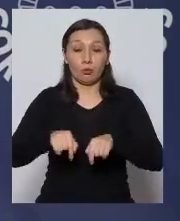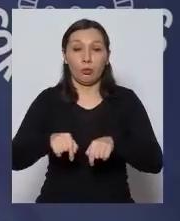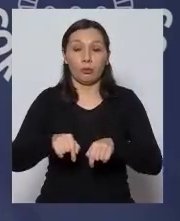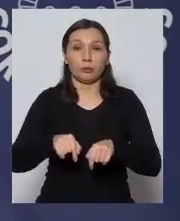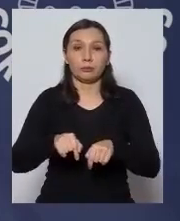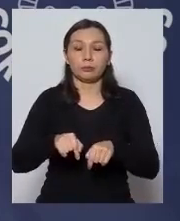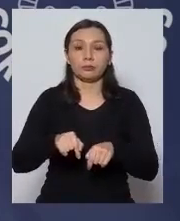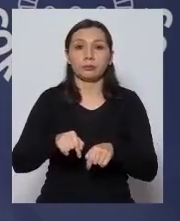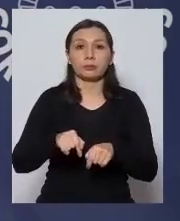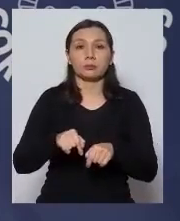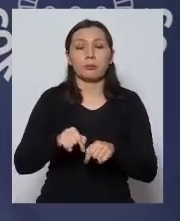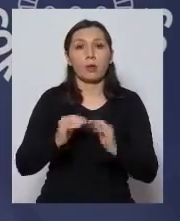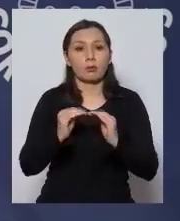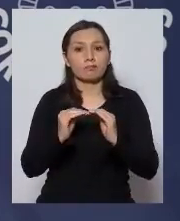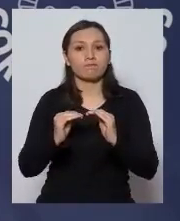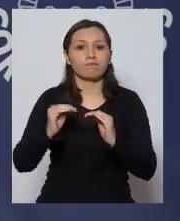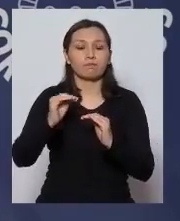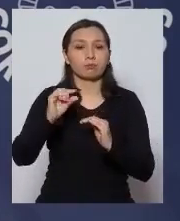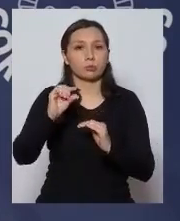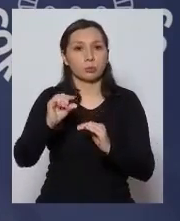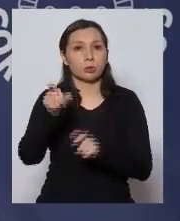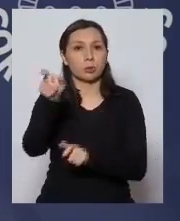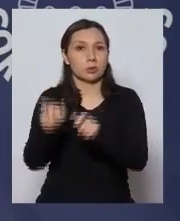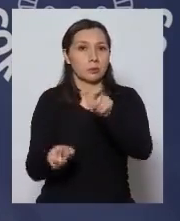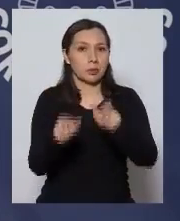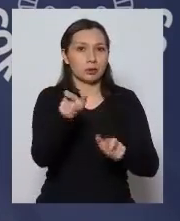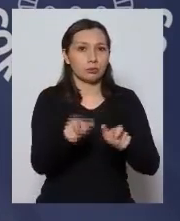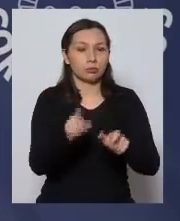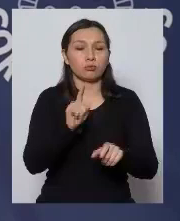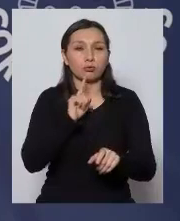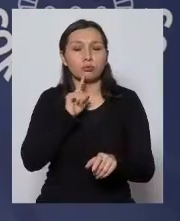una discreta alza en el número de personas